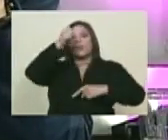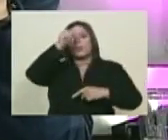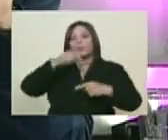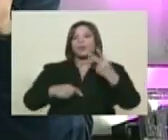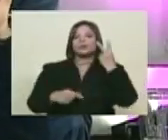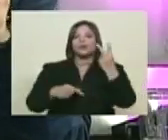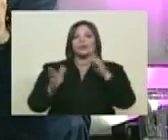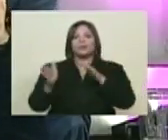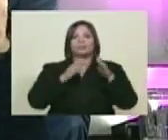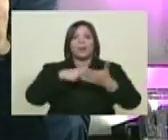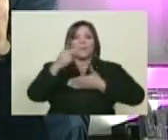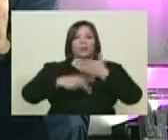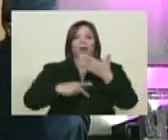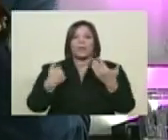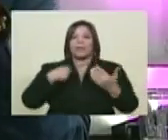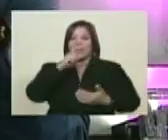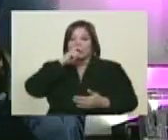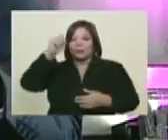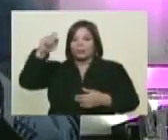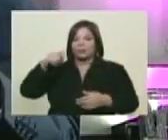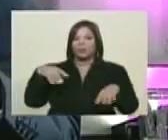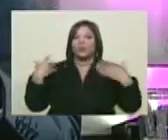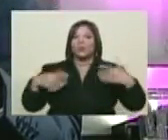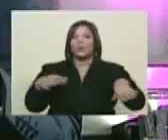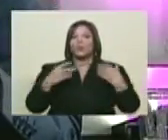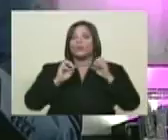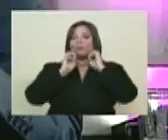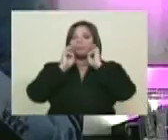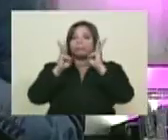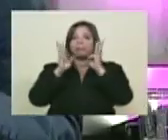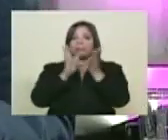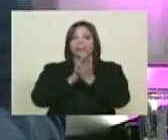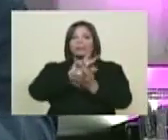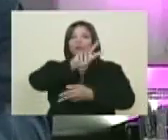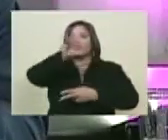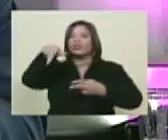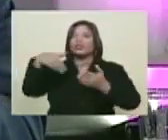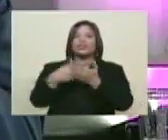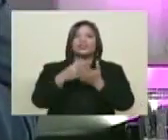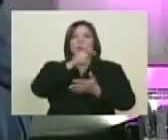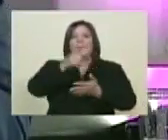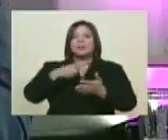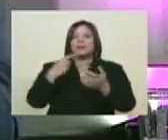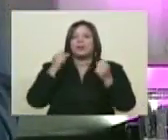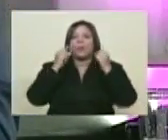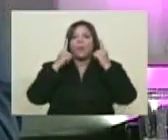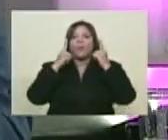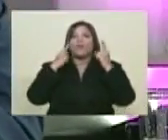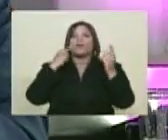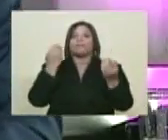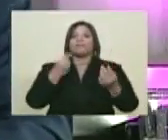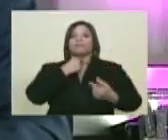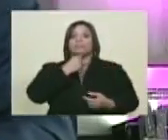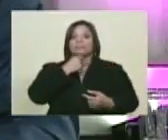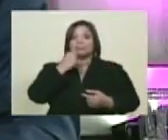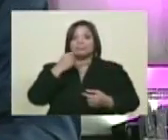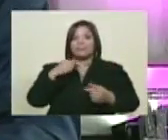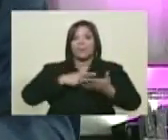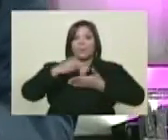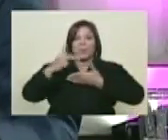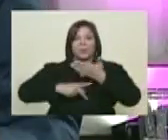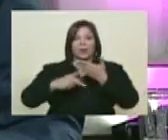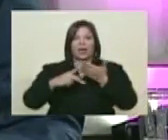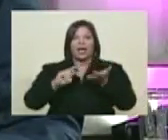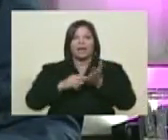segunda. Ha resultado todo un batacazo la entrevista. No tanto por la posición tomada que ha